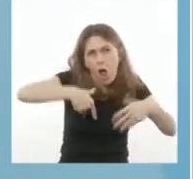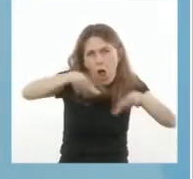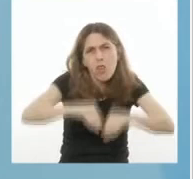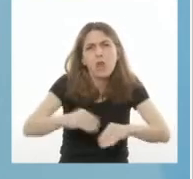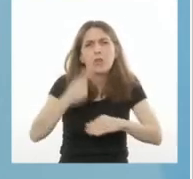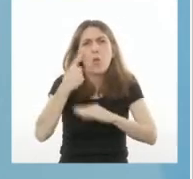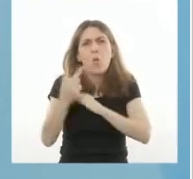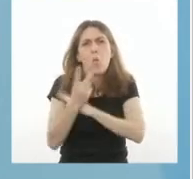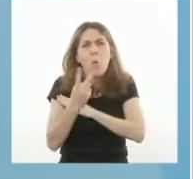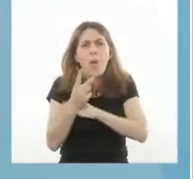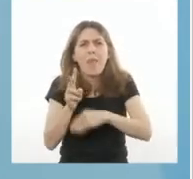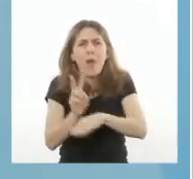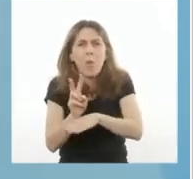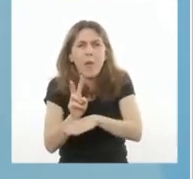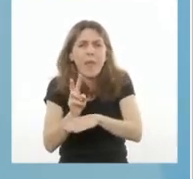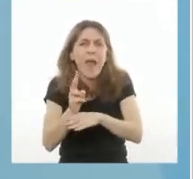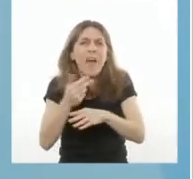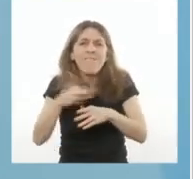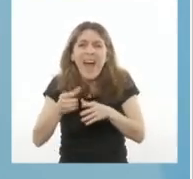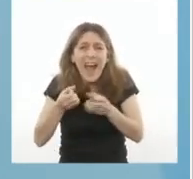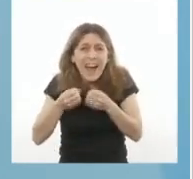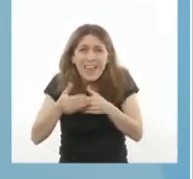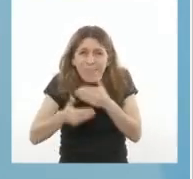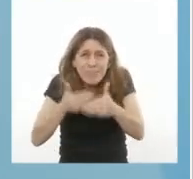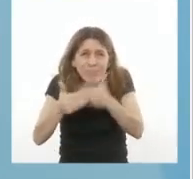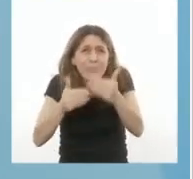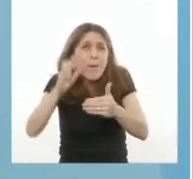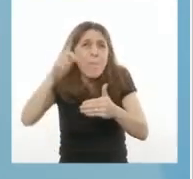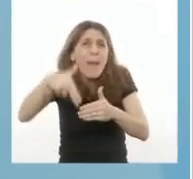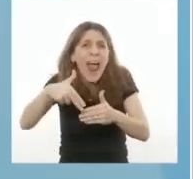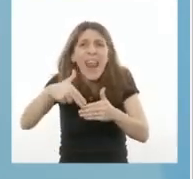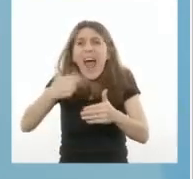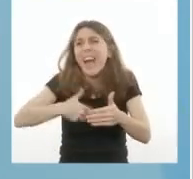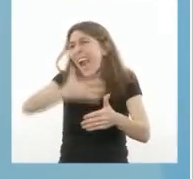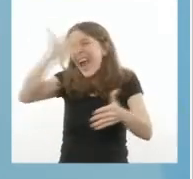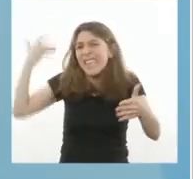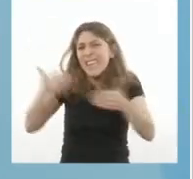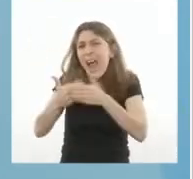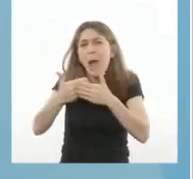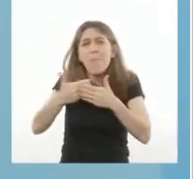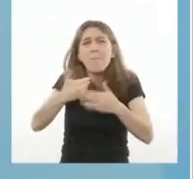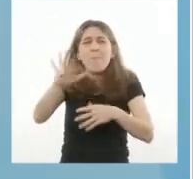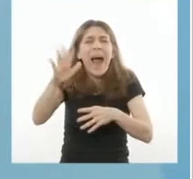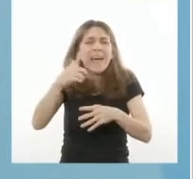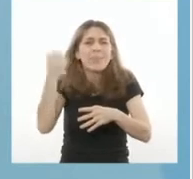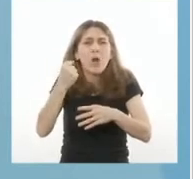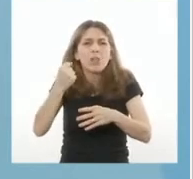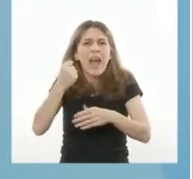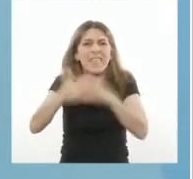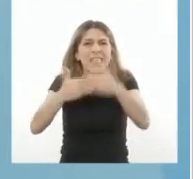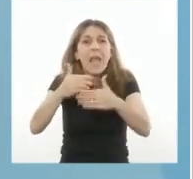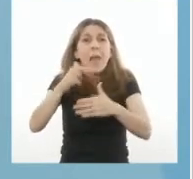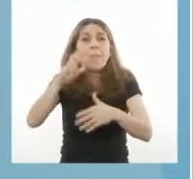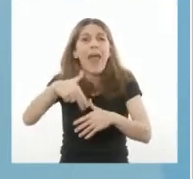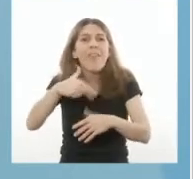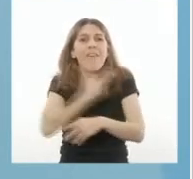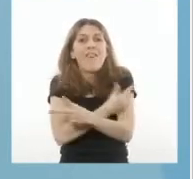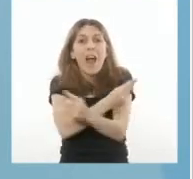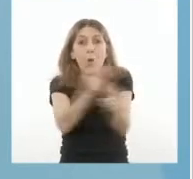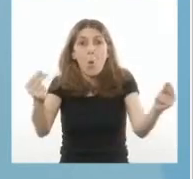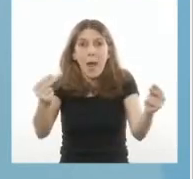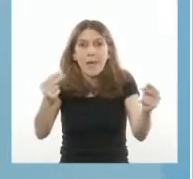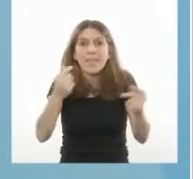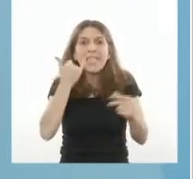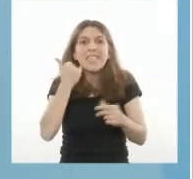avanza el plan de vacunación más grande de la historia argentina. Ya hemos vacunado con al menos una dosis a más del